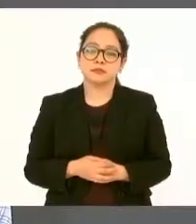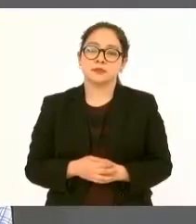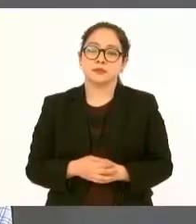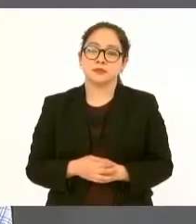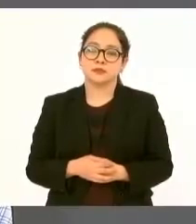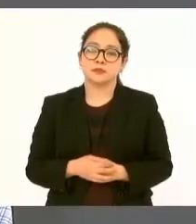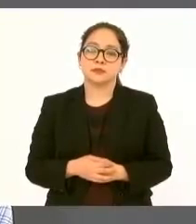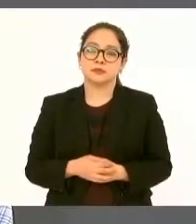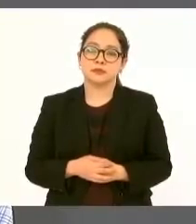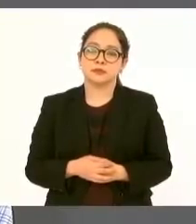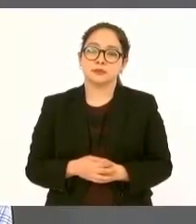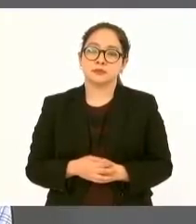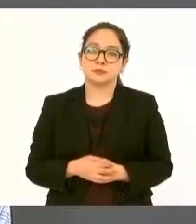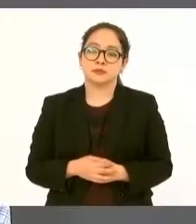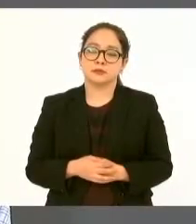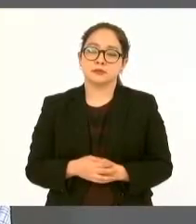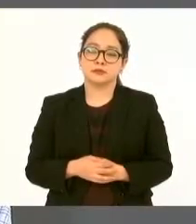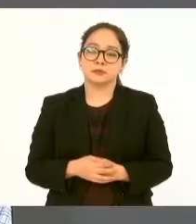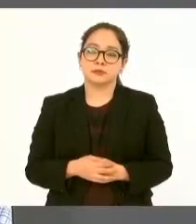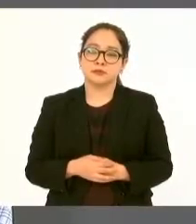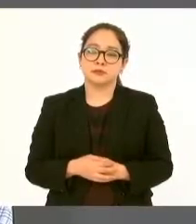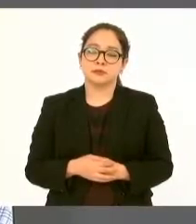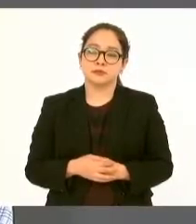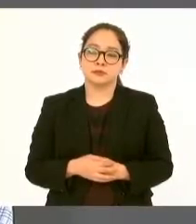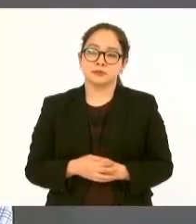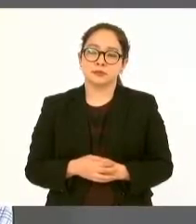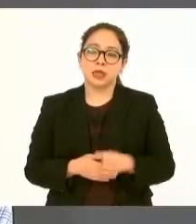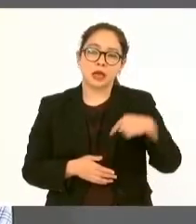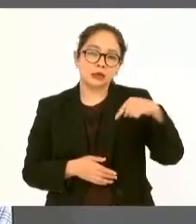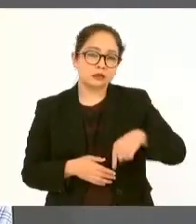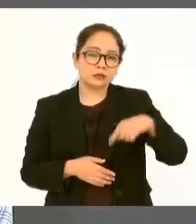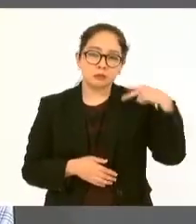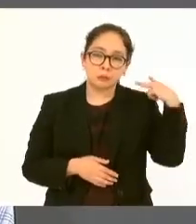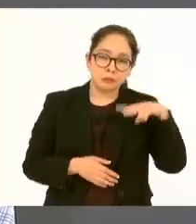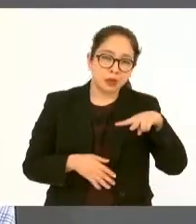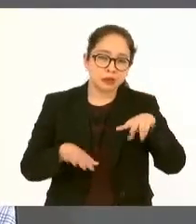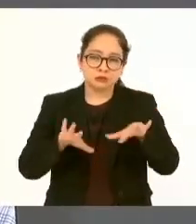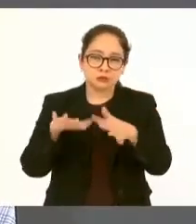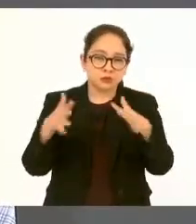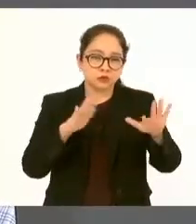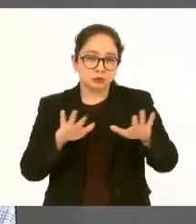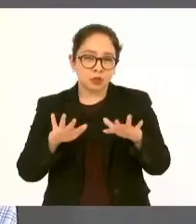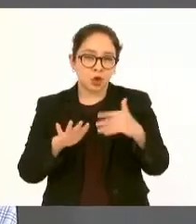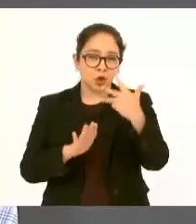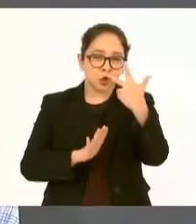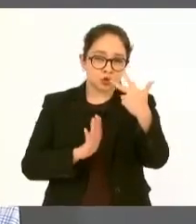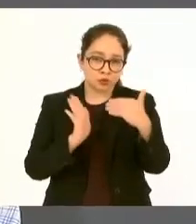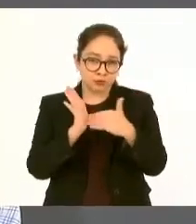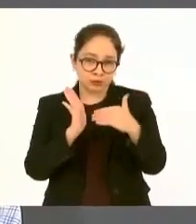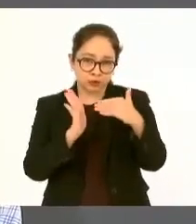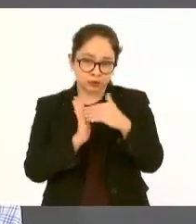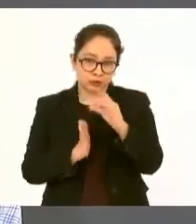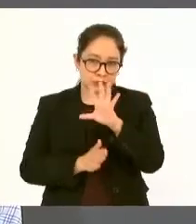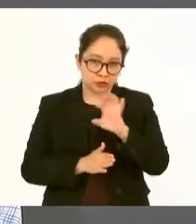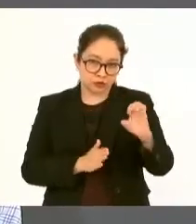de alrededor de ocho millones quinientos mil